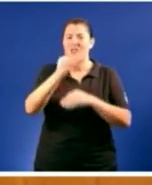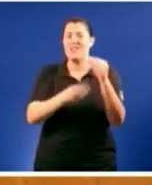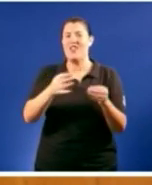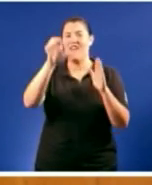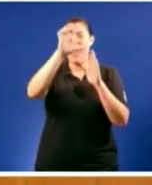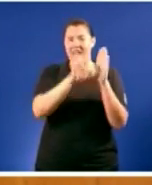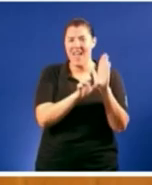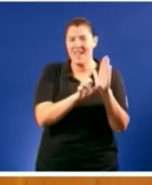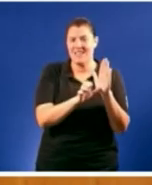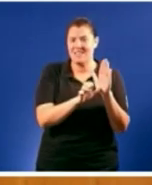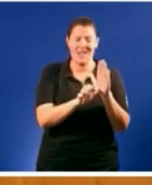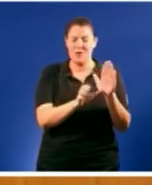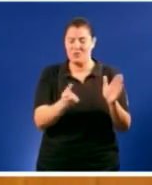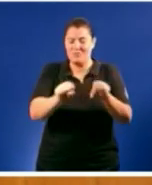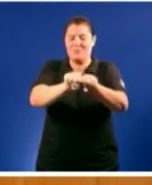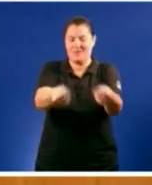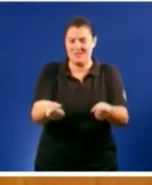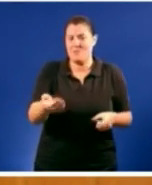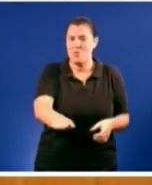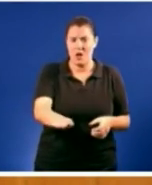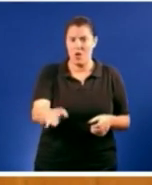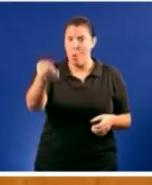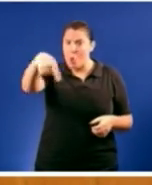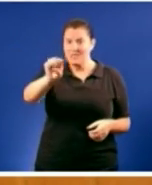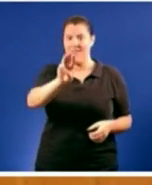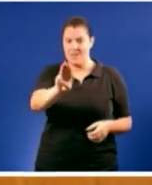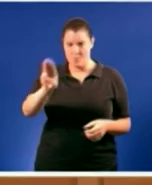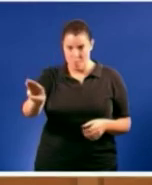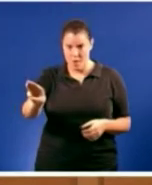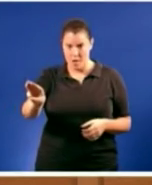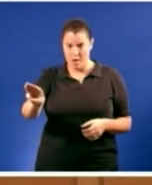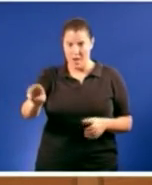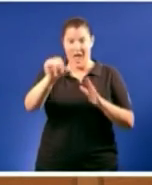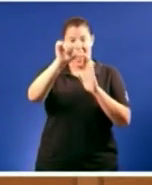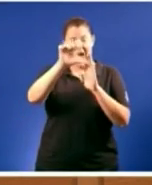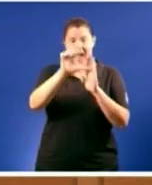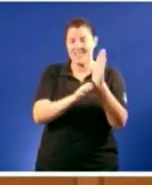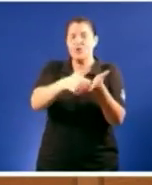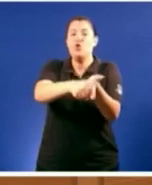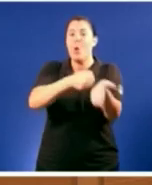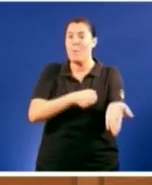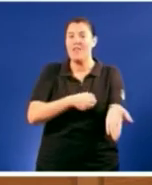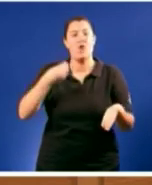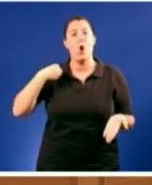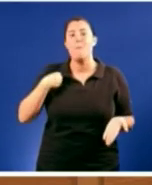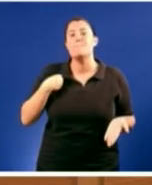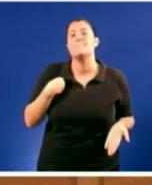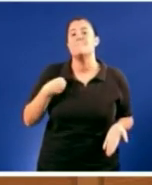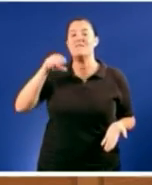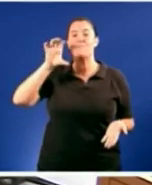Autonomía en letra morta foron vostedes, señor Fijó, baleiraron o Estatuto igual que están baleirando o país.